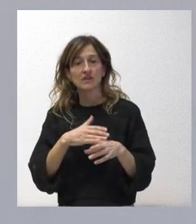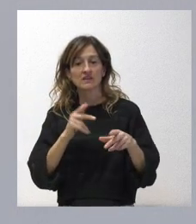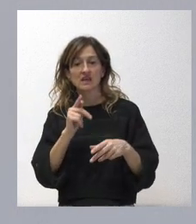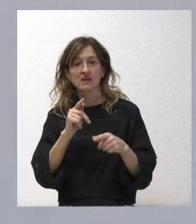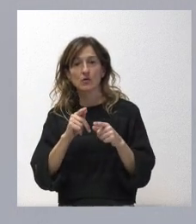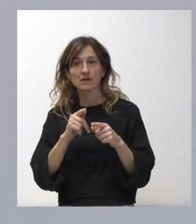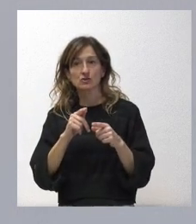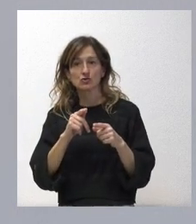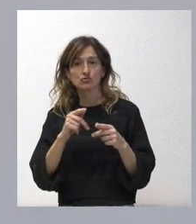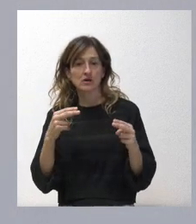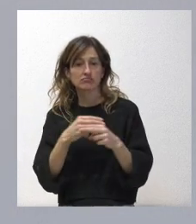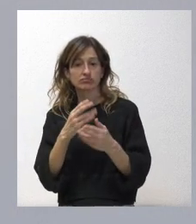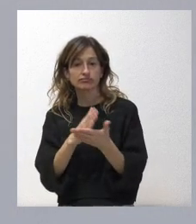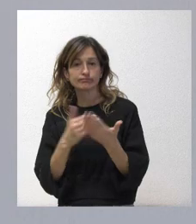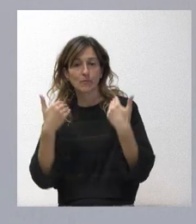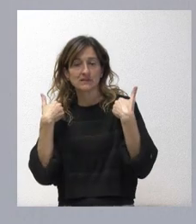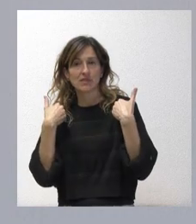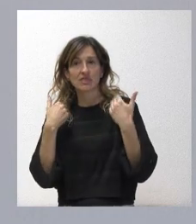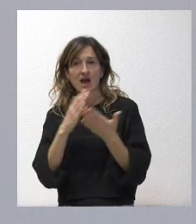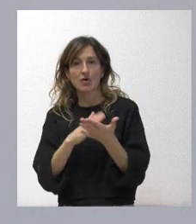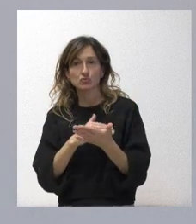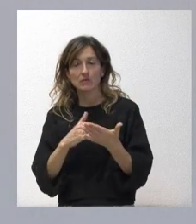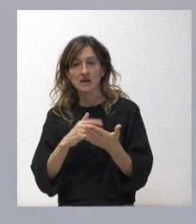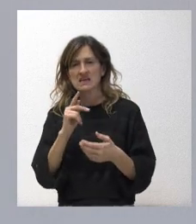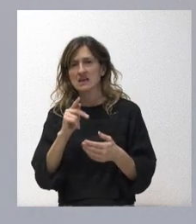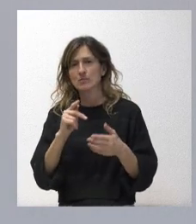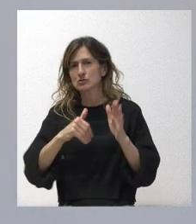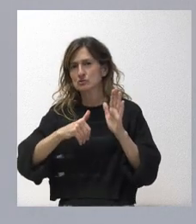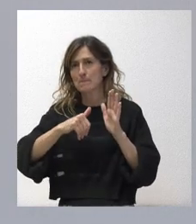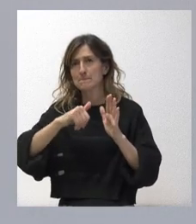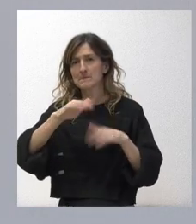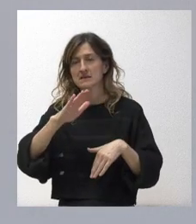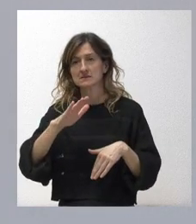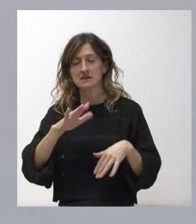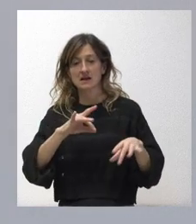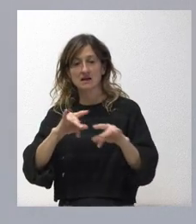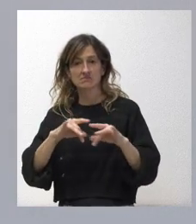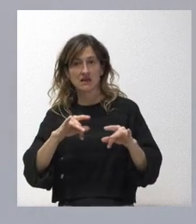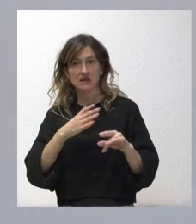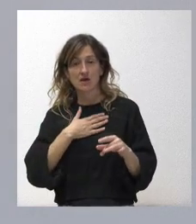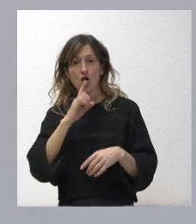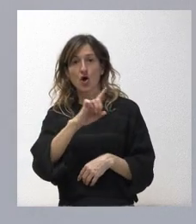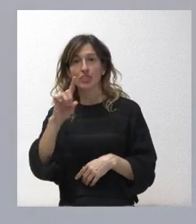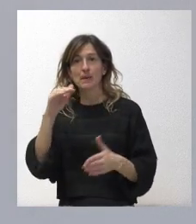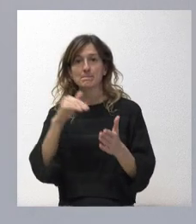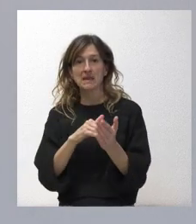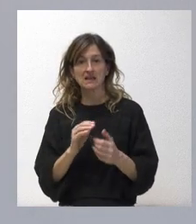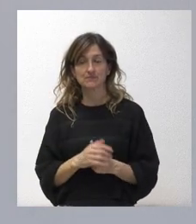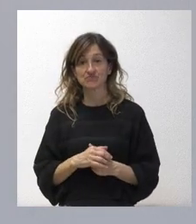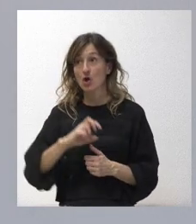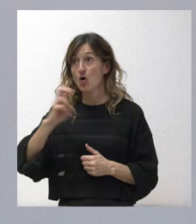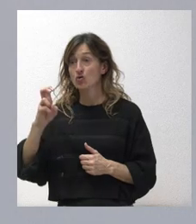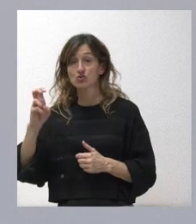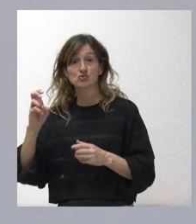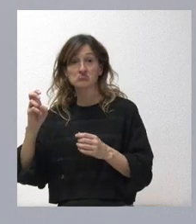carretera de competencia autonómica. Somos la comunidad que más kilómetros tiene de carreteras autonómicas, 11.000. Nadie tiene tantos como